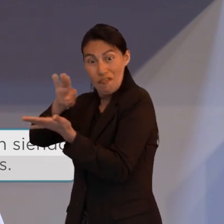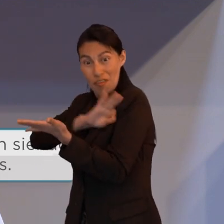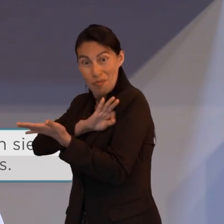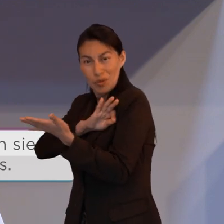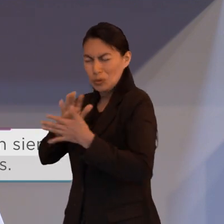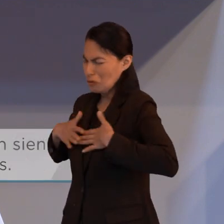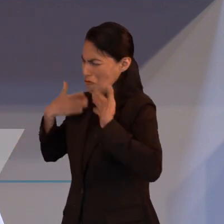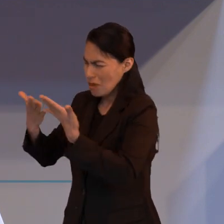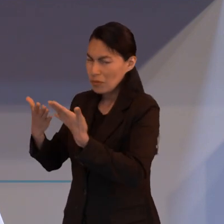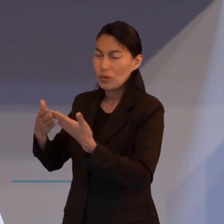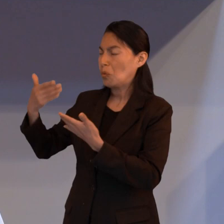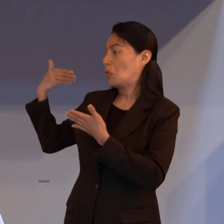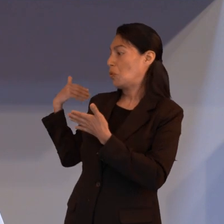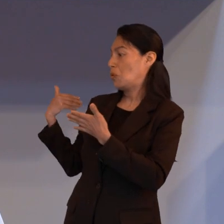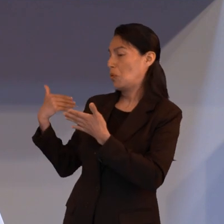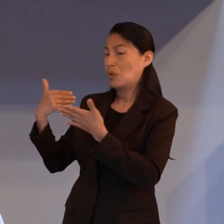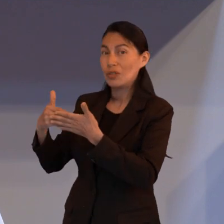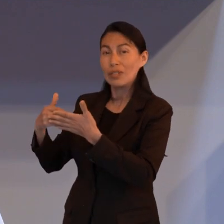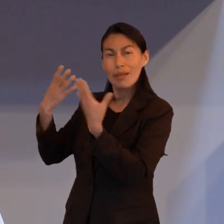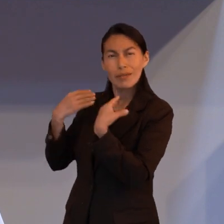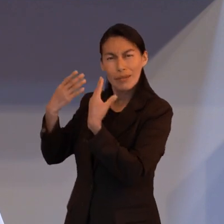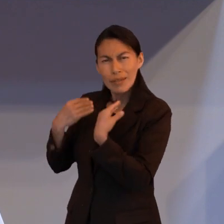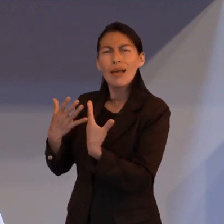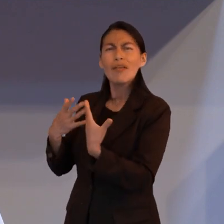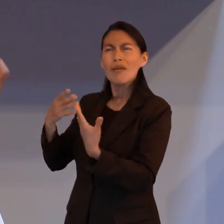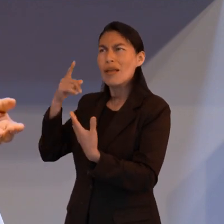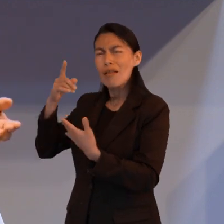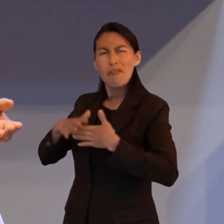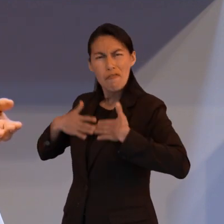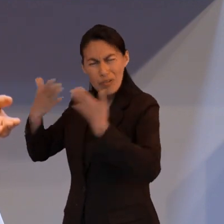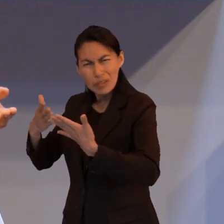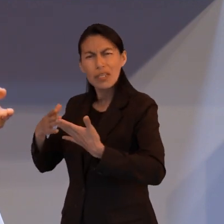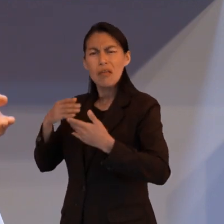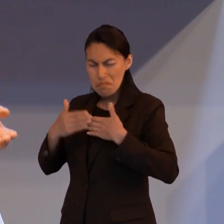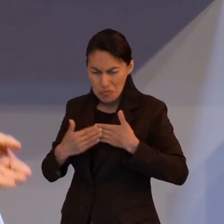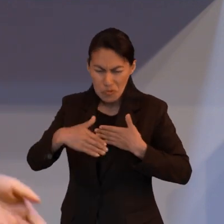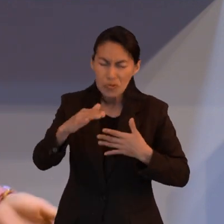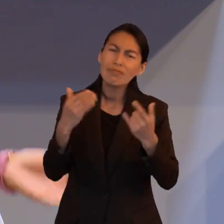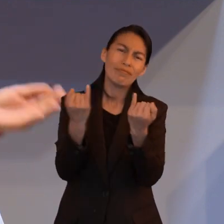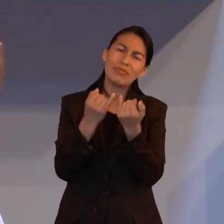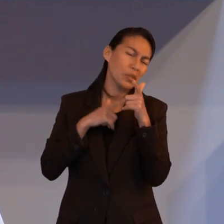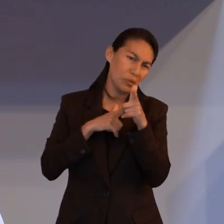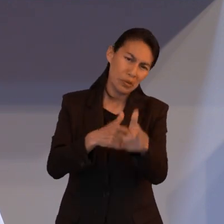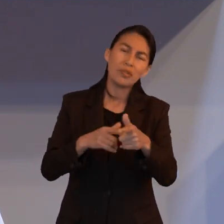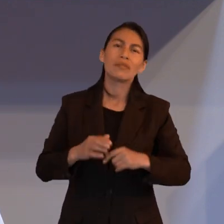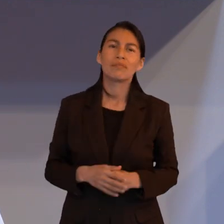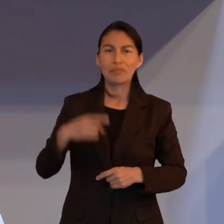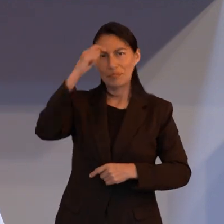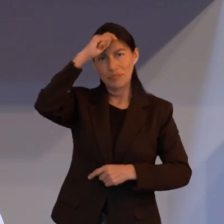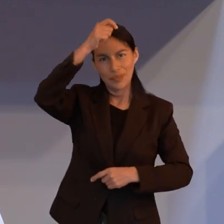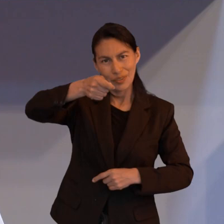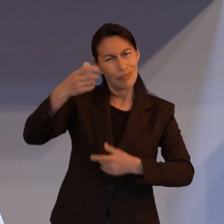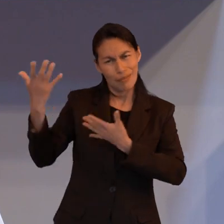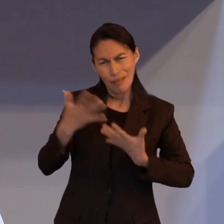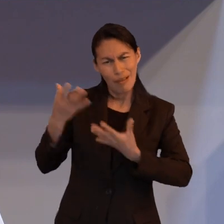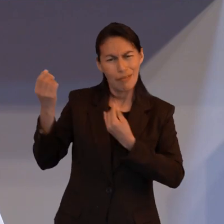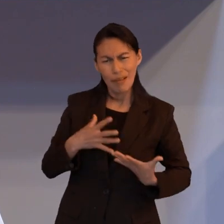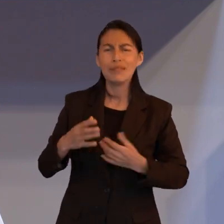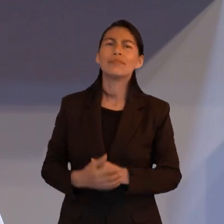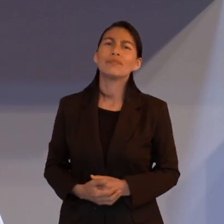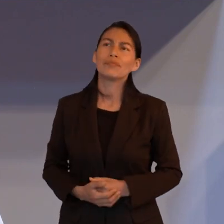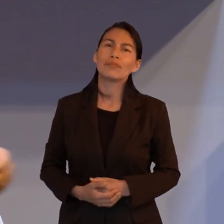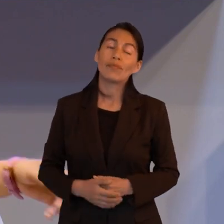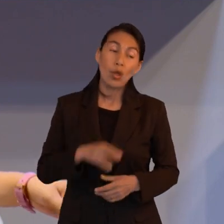ha demostrado a través de la historia y si en historia lo ha hecho nosotros podemos estar confiados de que aún hoy él lo va a seguir haciendo